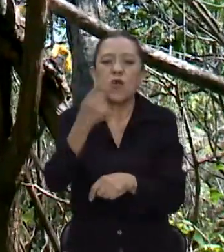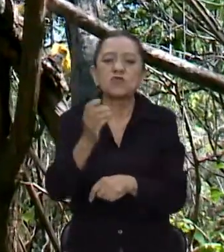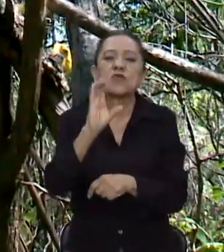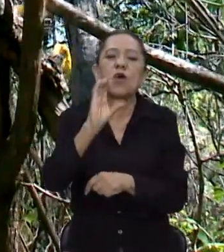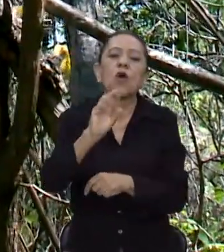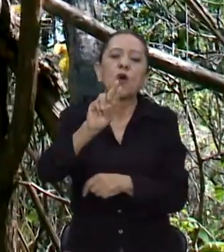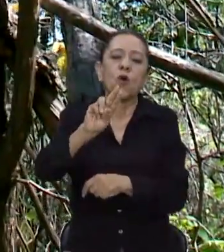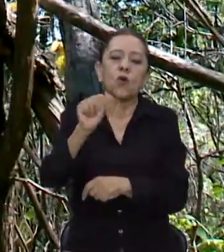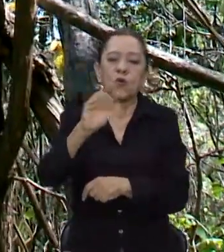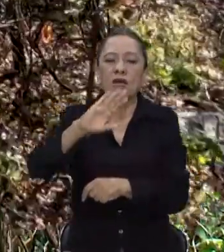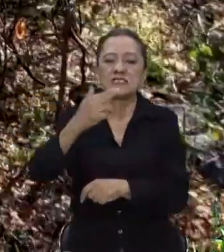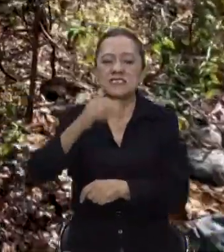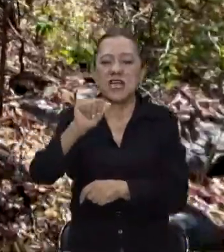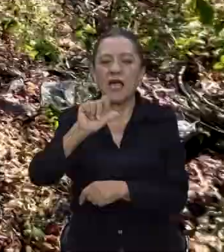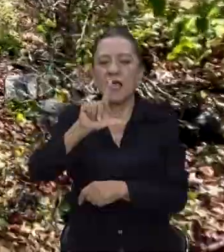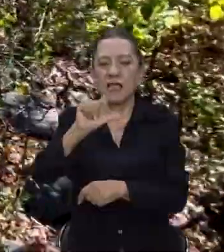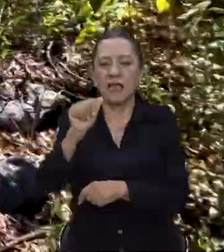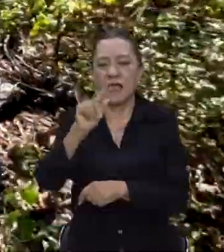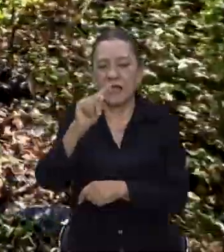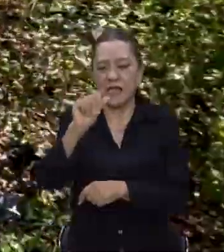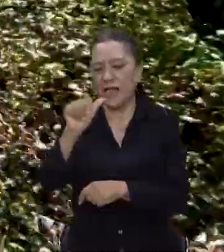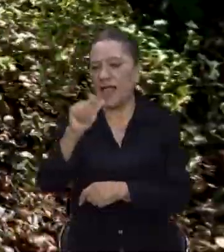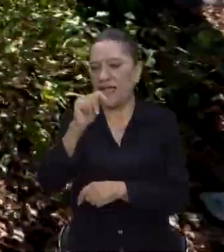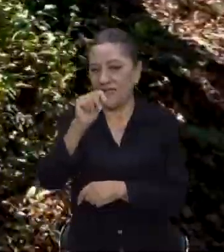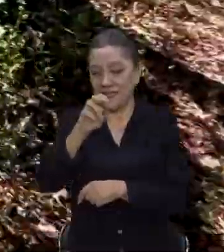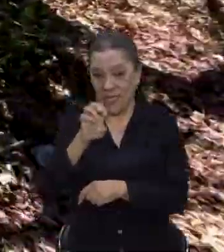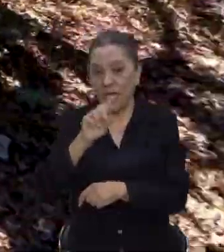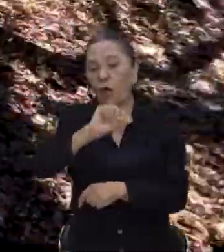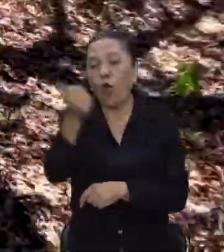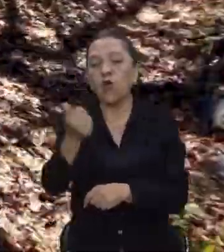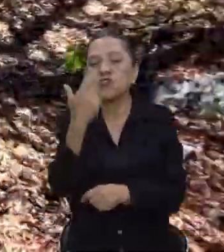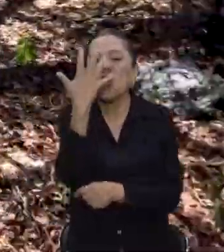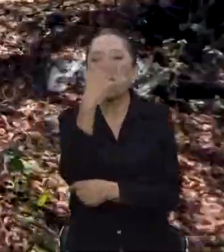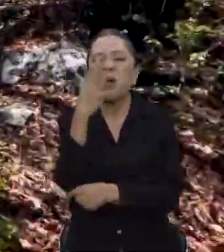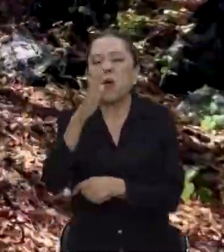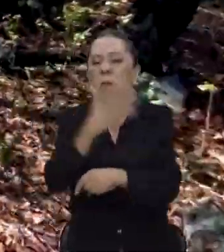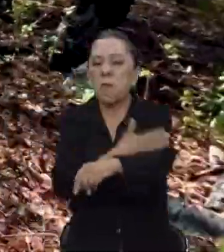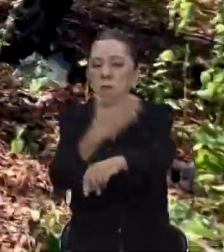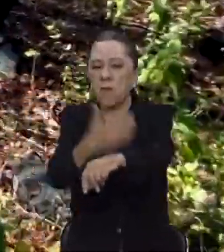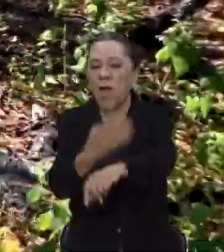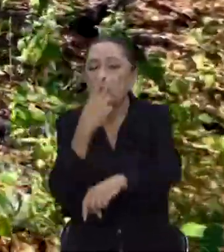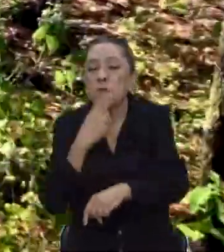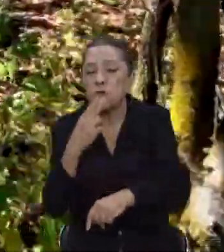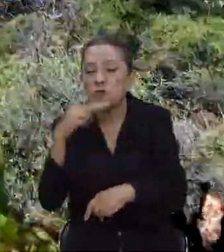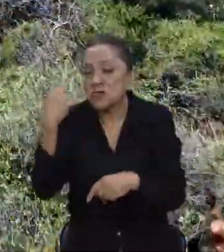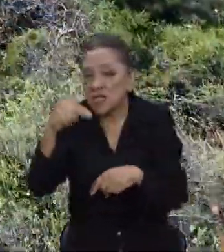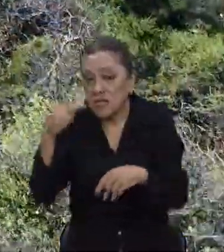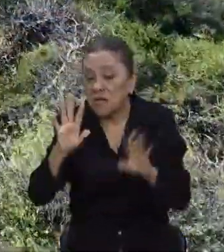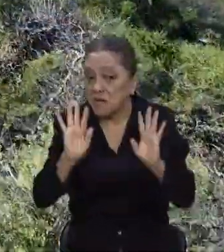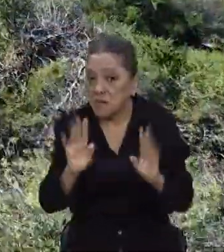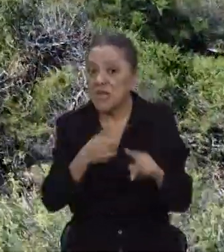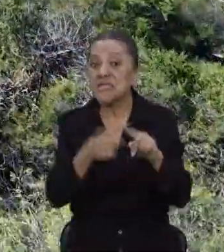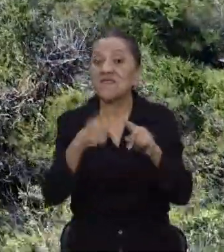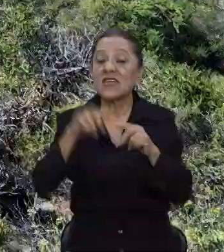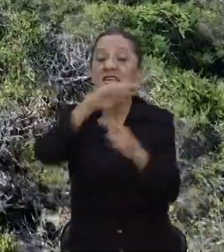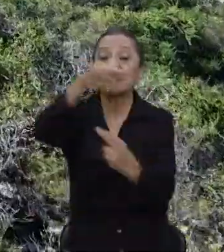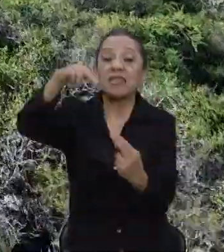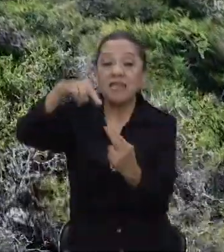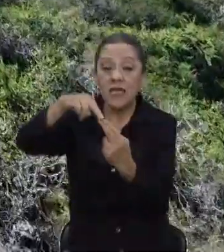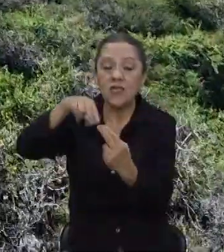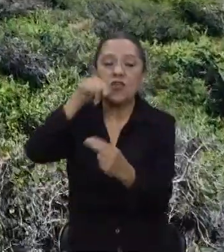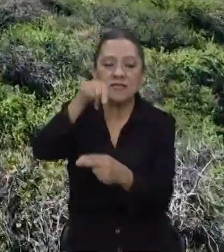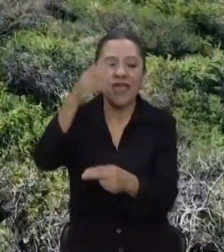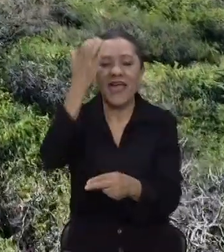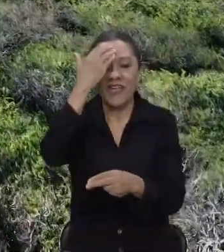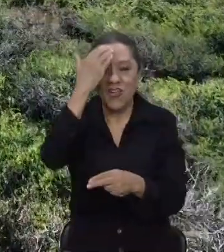el coachalalate, el palo dulce. También contamos con el coatecomate o el sirián, dependiendo de las regiones como conocen este